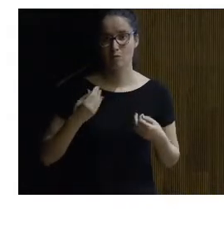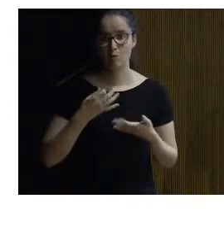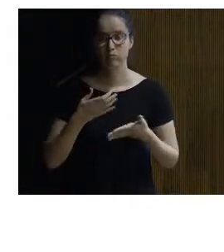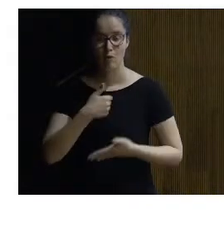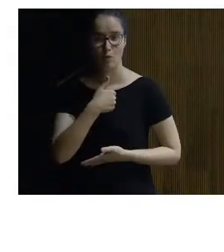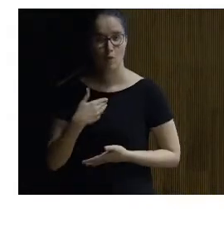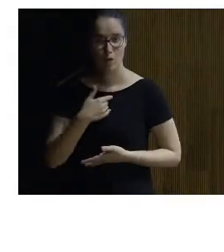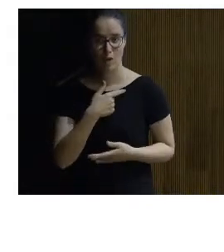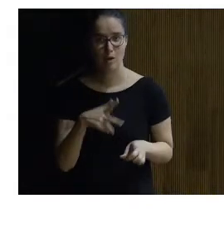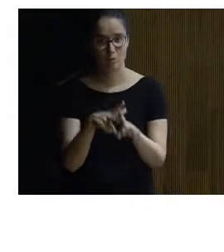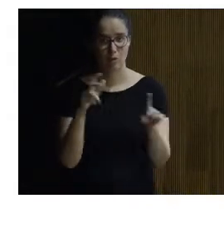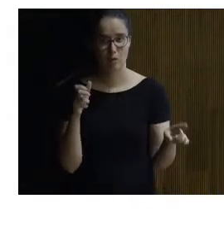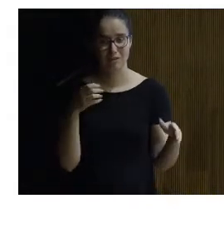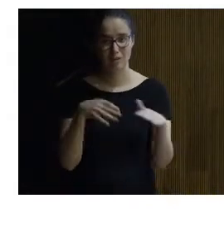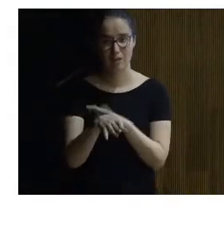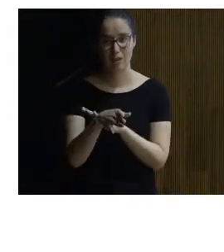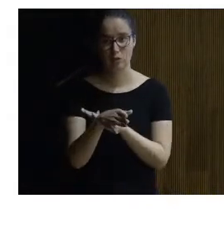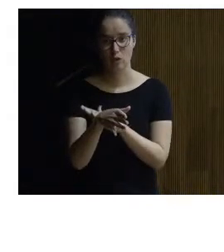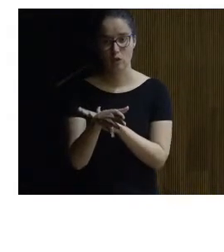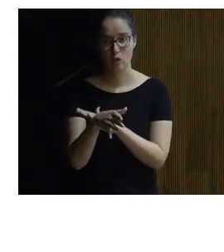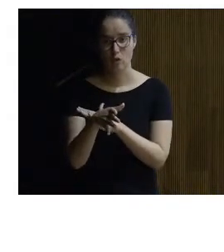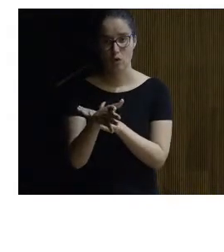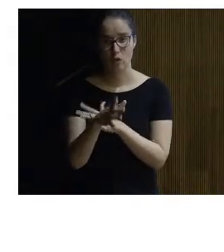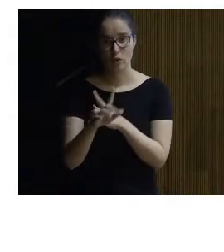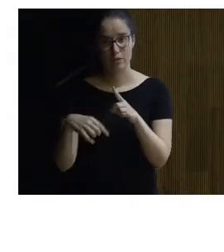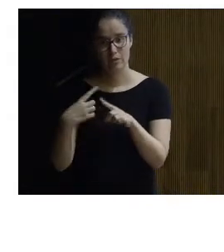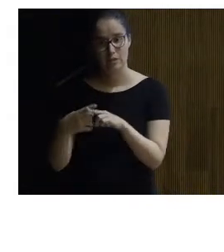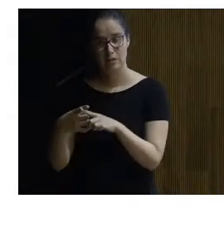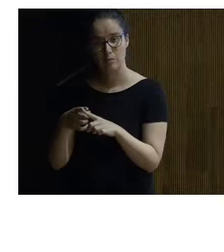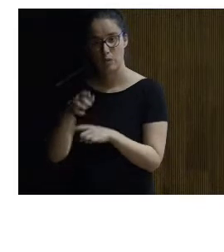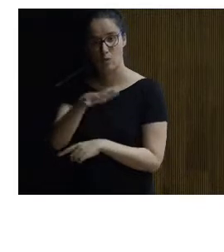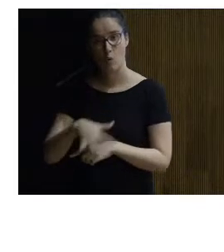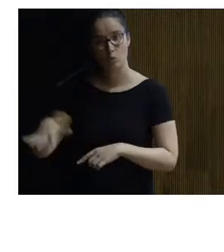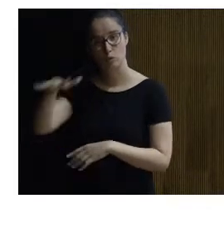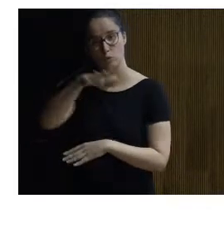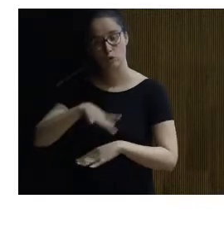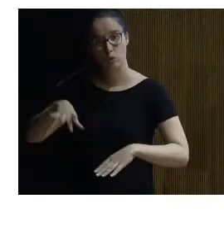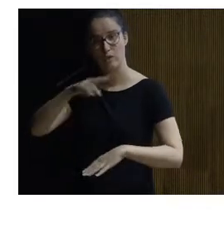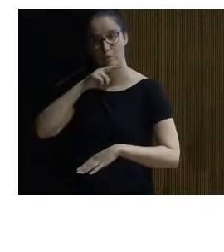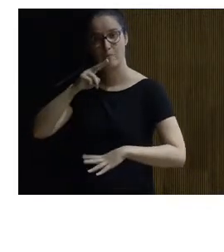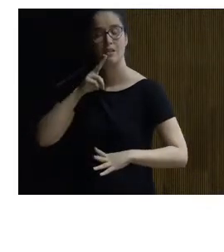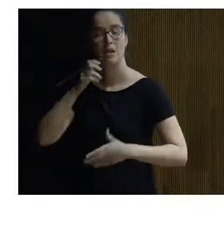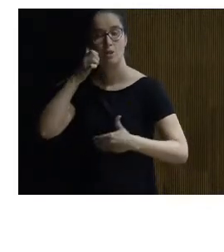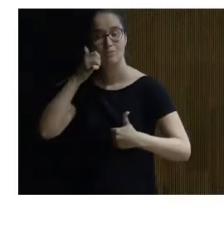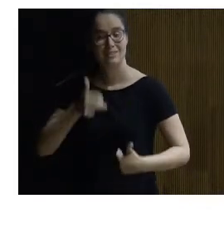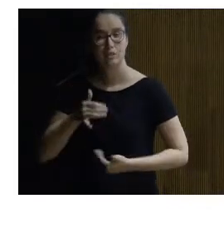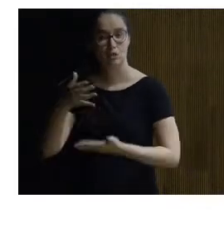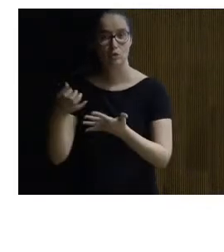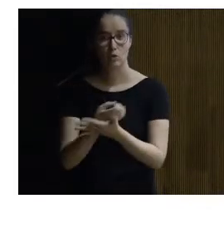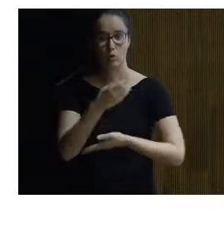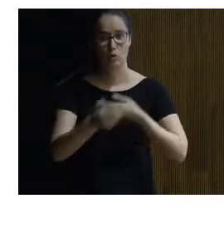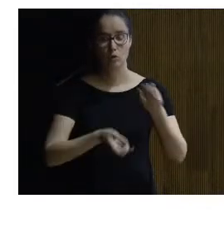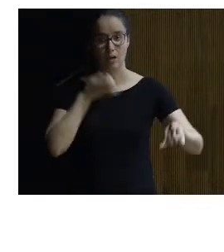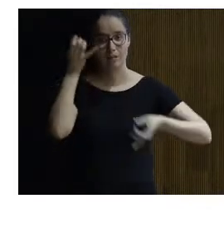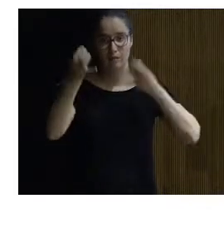funcional no solamente desde el punto de vista del acceso a la movilidad interior y también uso de los espacios higiénicos sanitarios y por supuesto uso de todas las